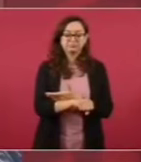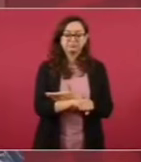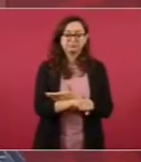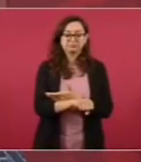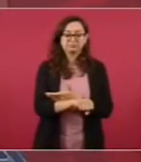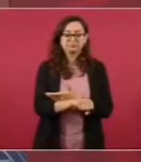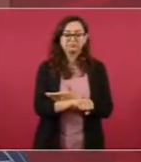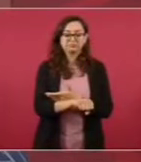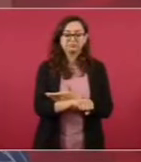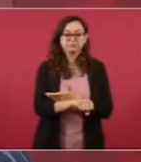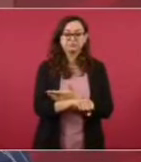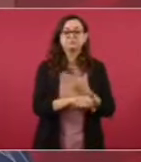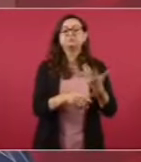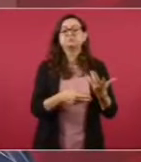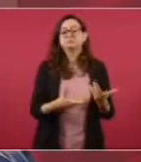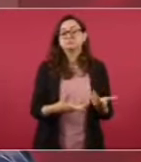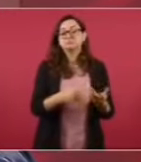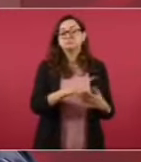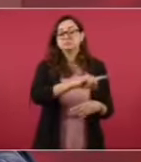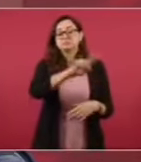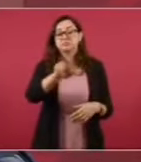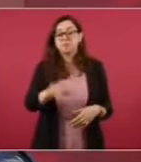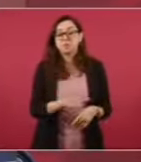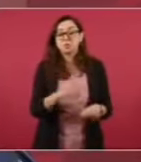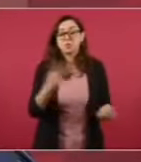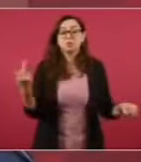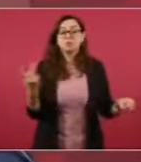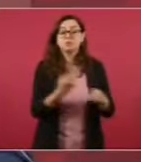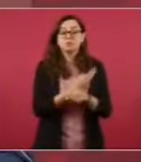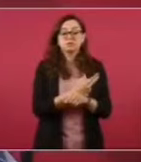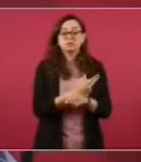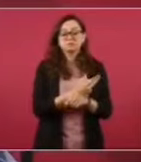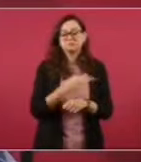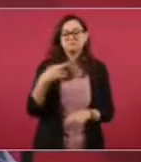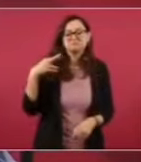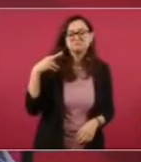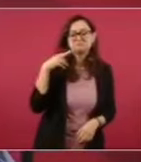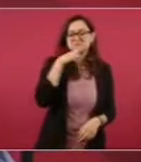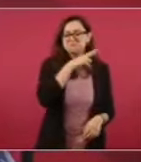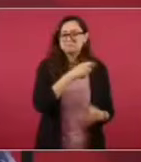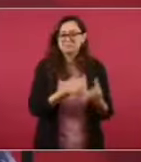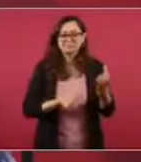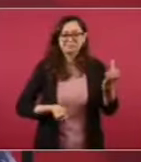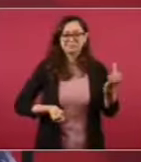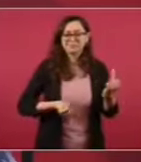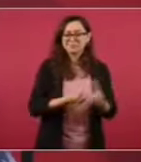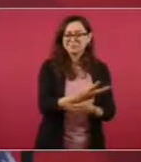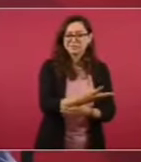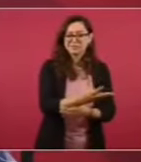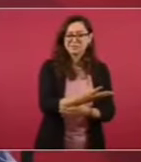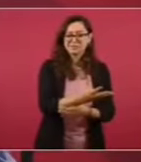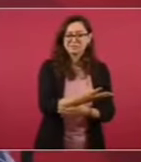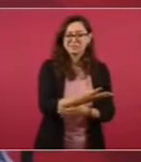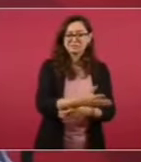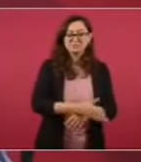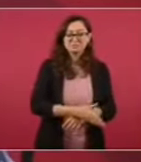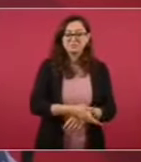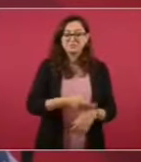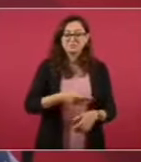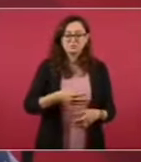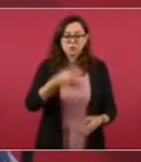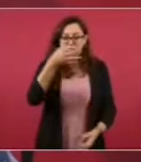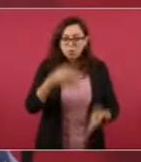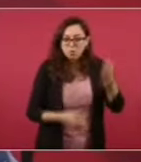había como una puerta giratoria, no se sentenciaba,